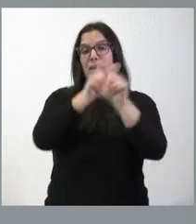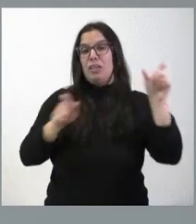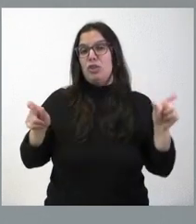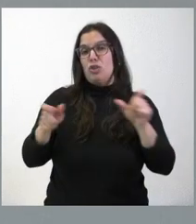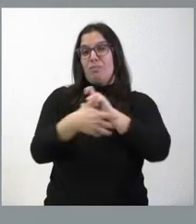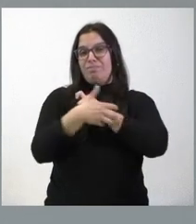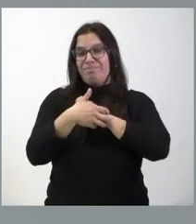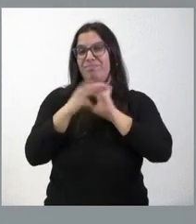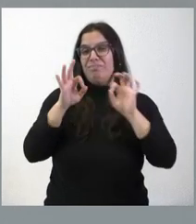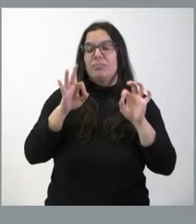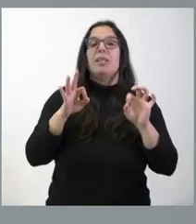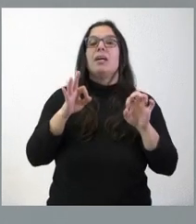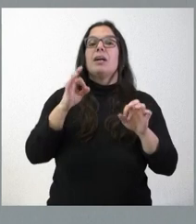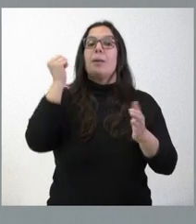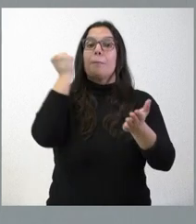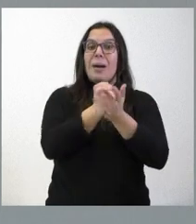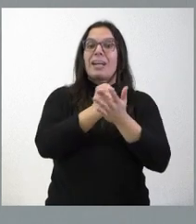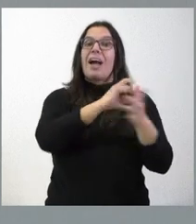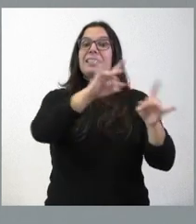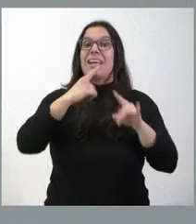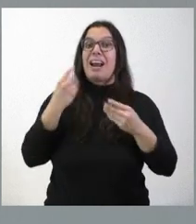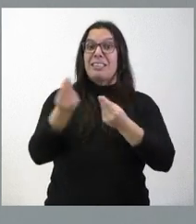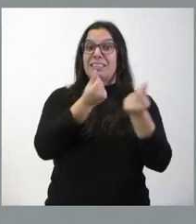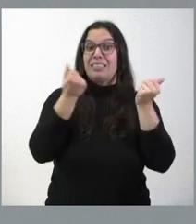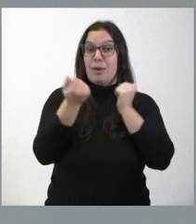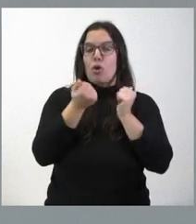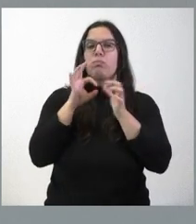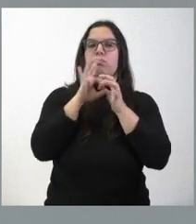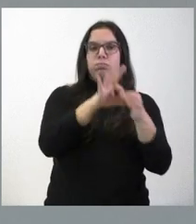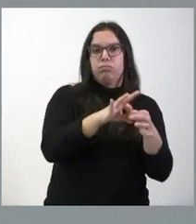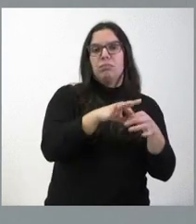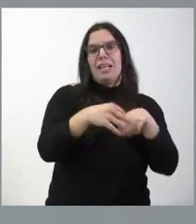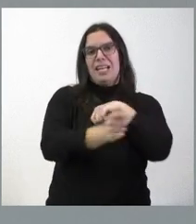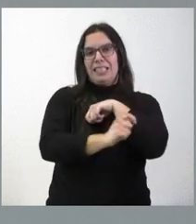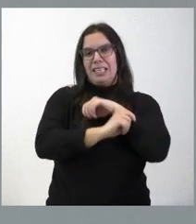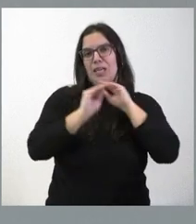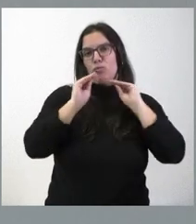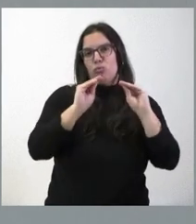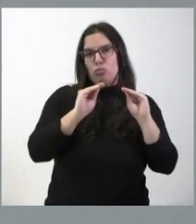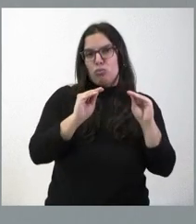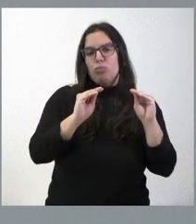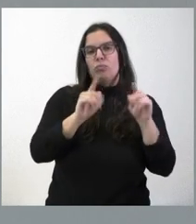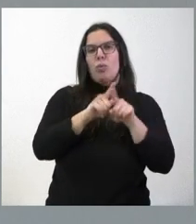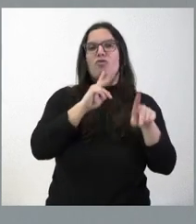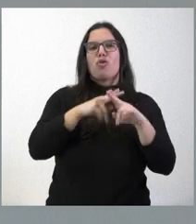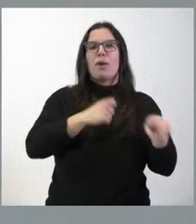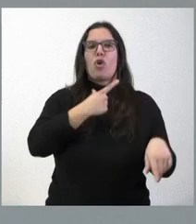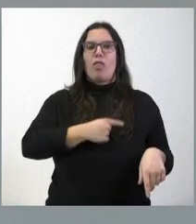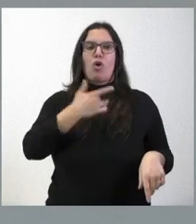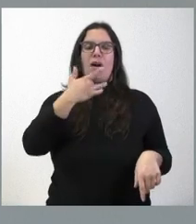tierra de sabor. Se enmarca dentro de la estrategia de la marca, en el ámbito corazón amarillo, que quiere tener presente